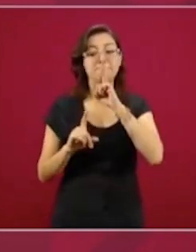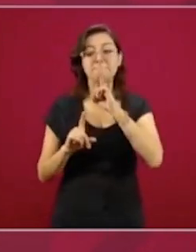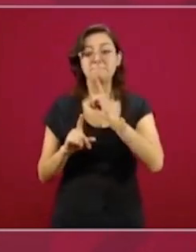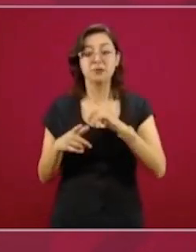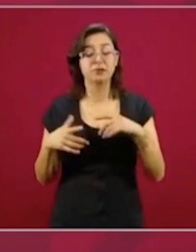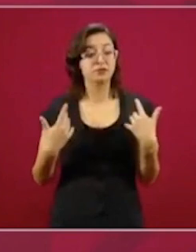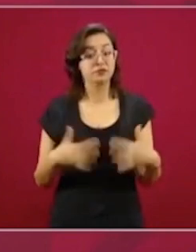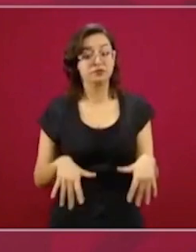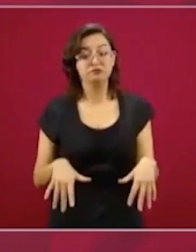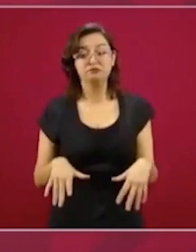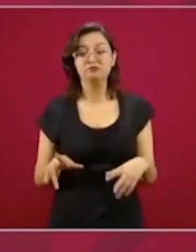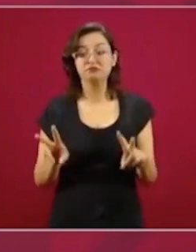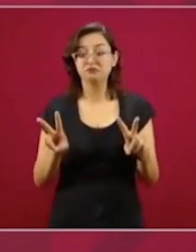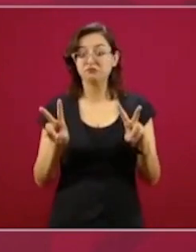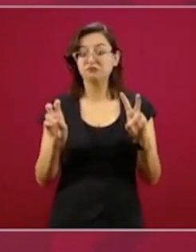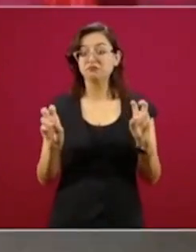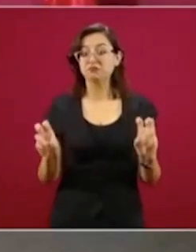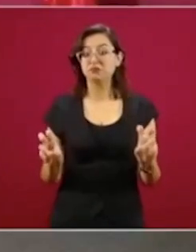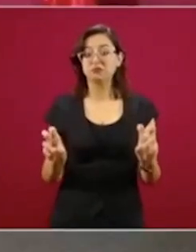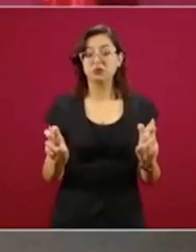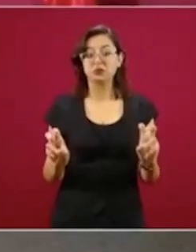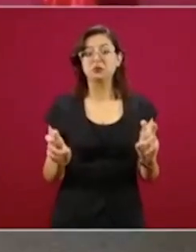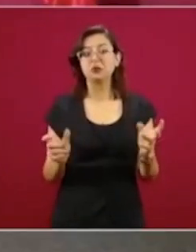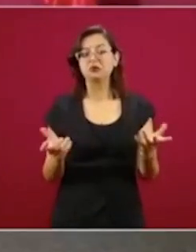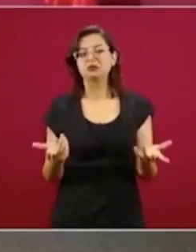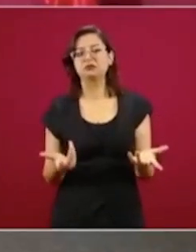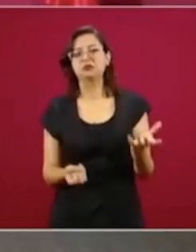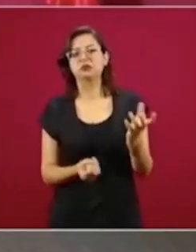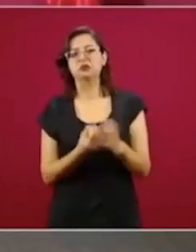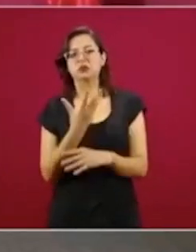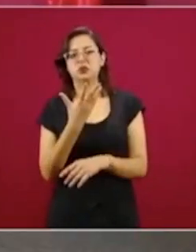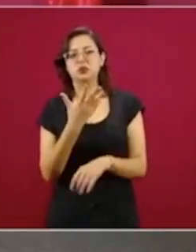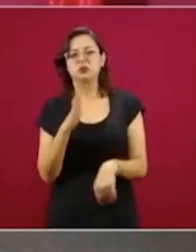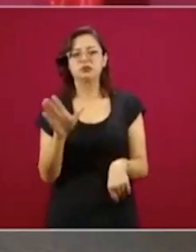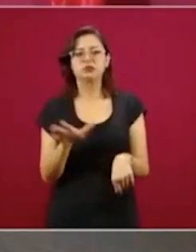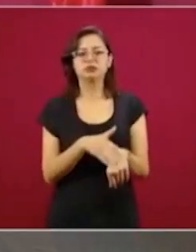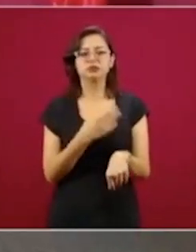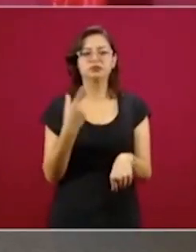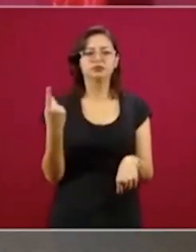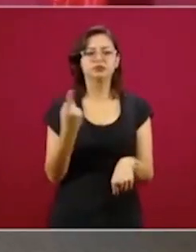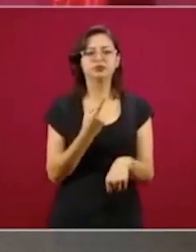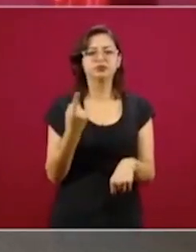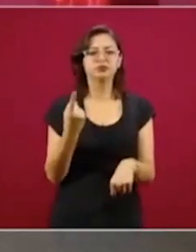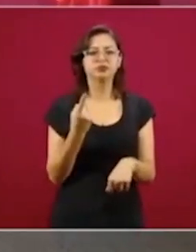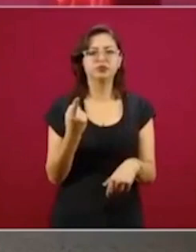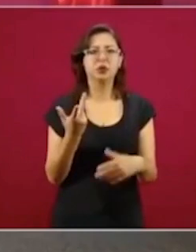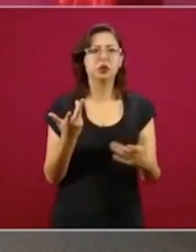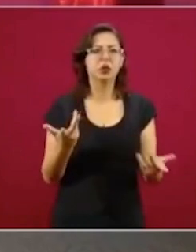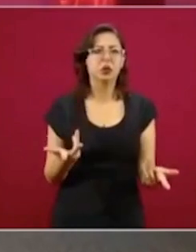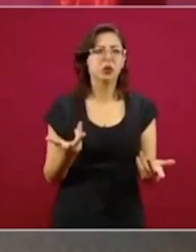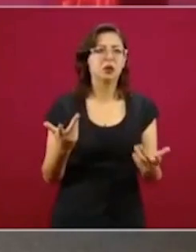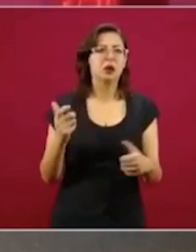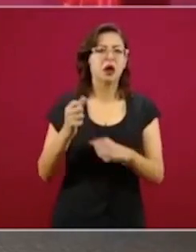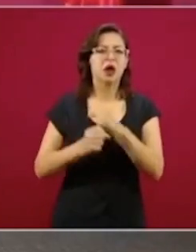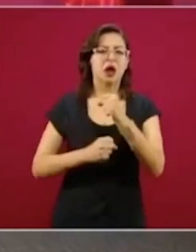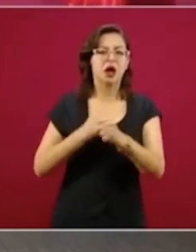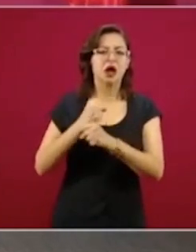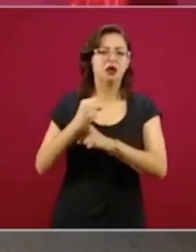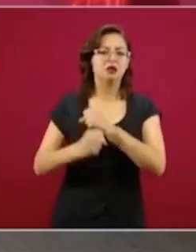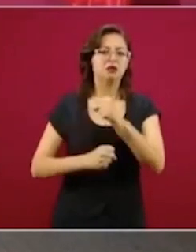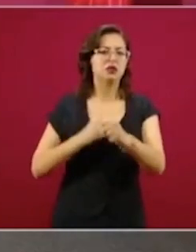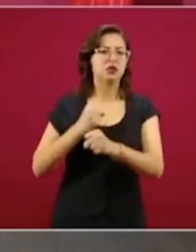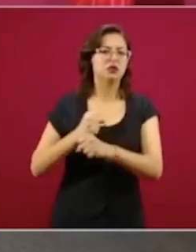porque en siglos no